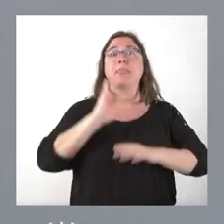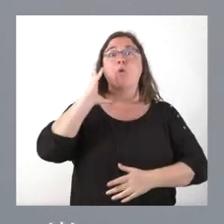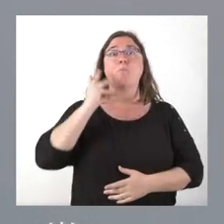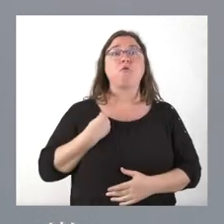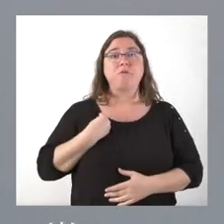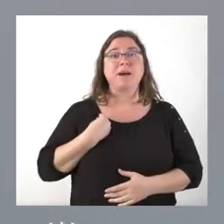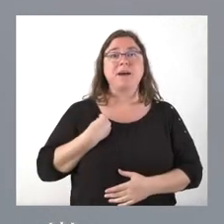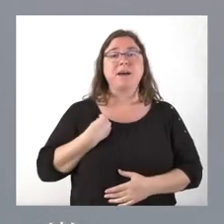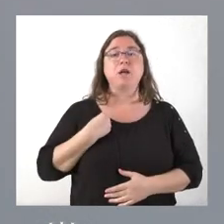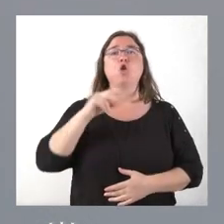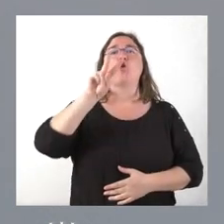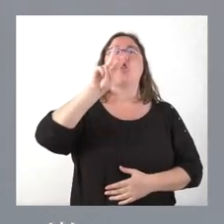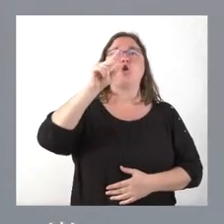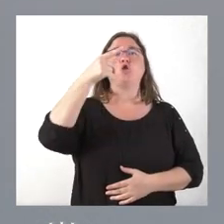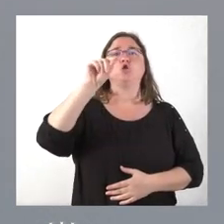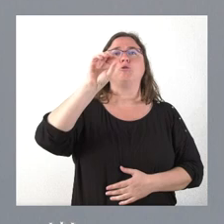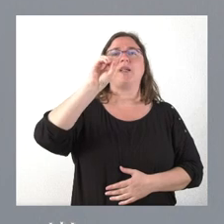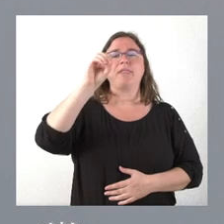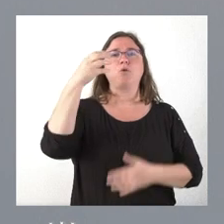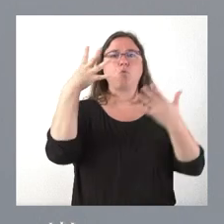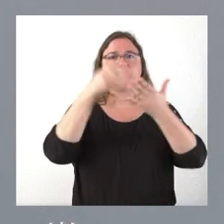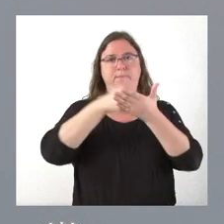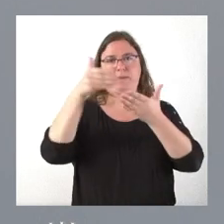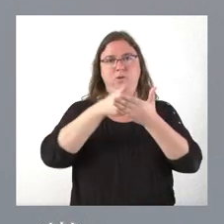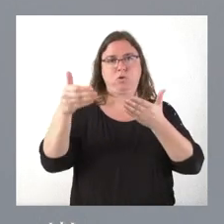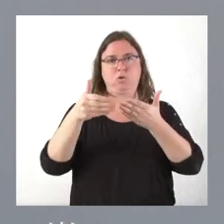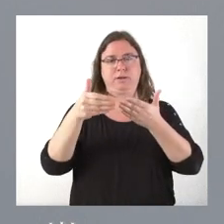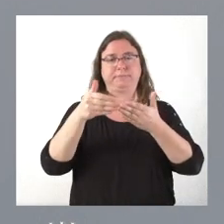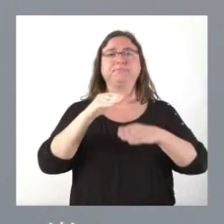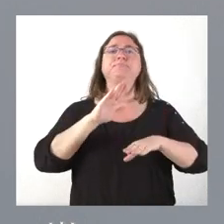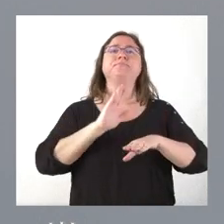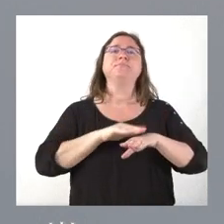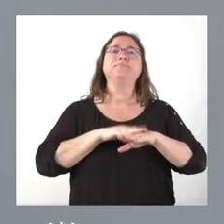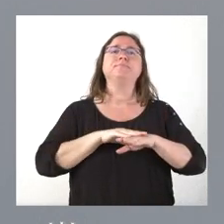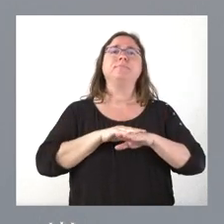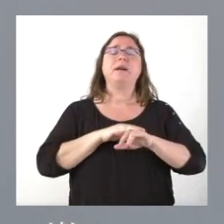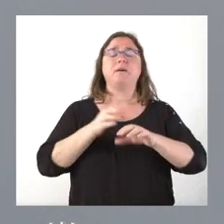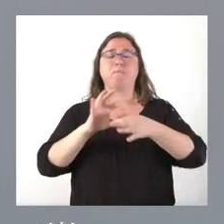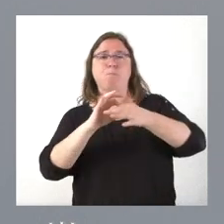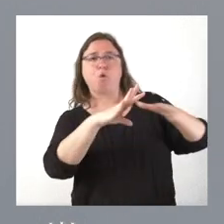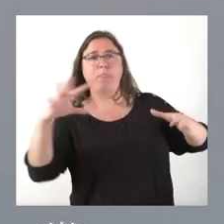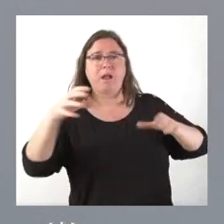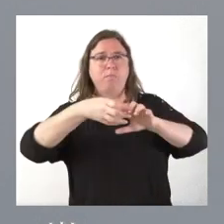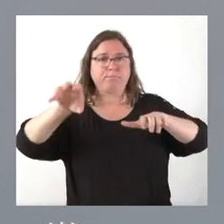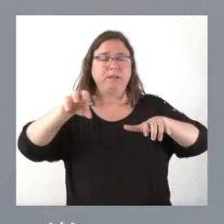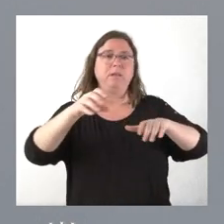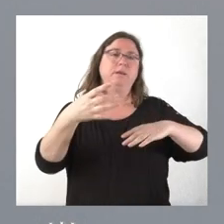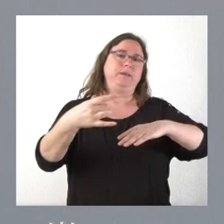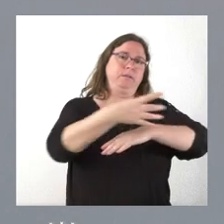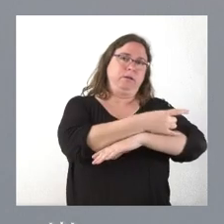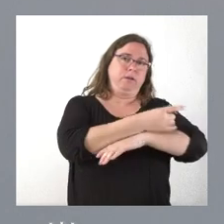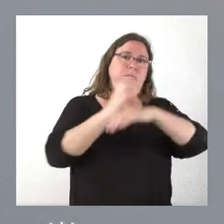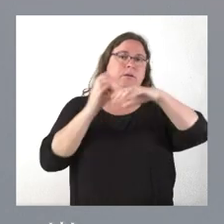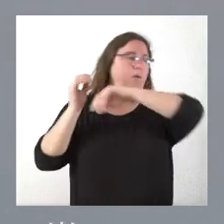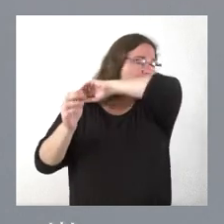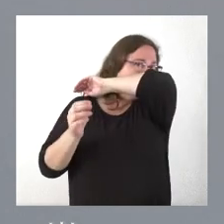son 2,09 millones y lo correspondiente a la intermodalidad entre la estación de tren y autobús de León